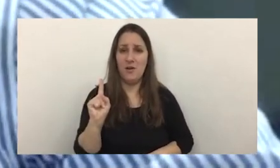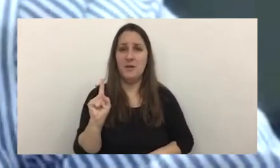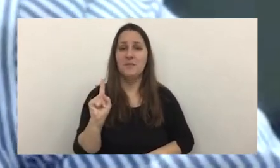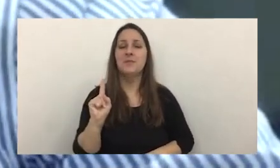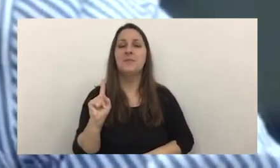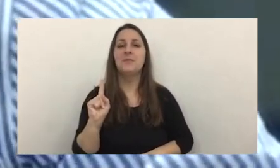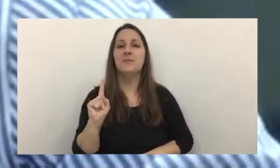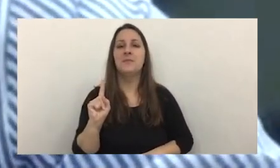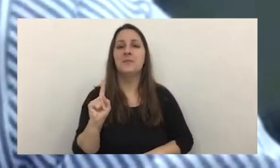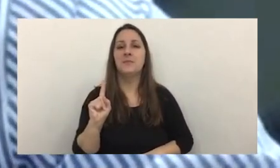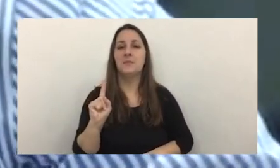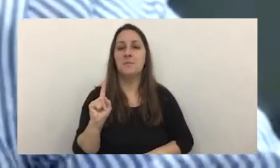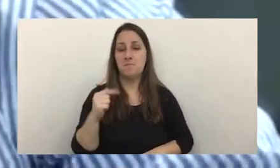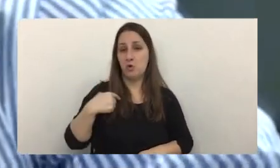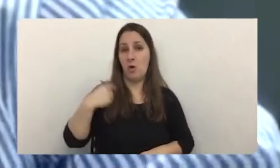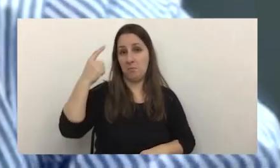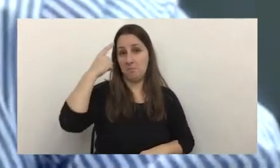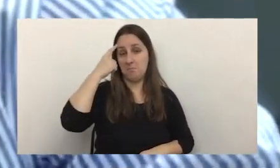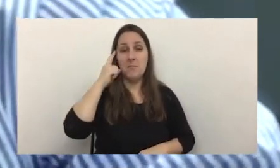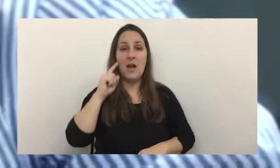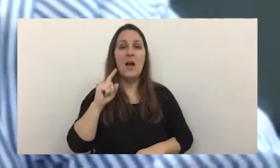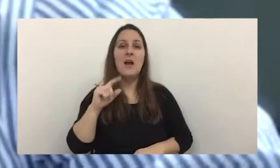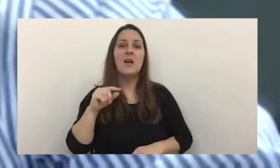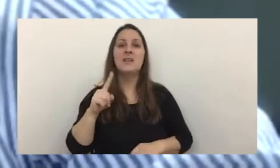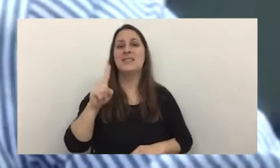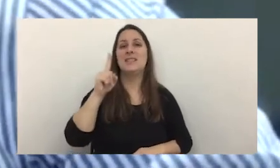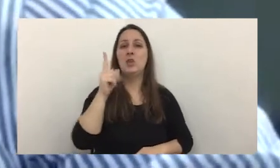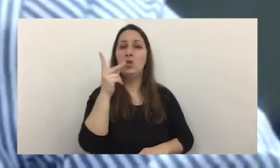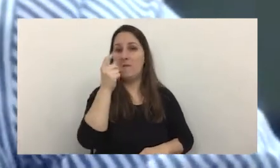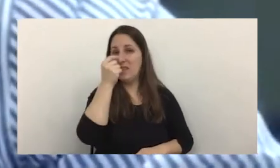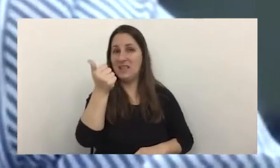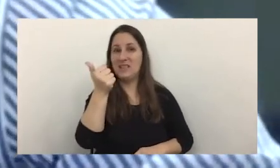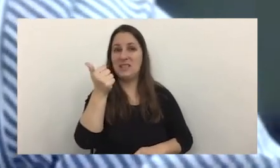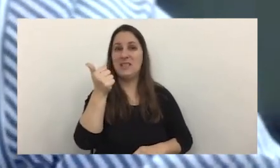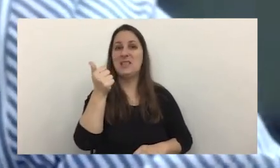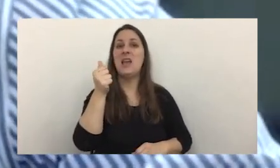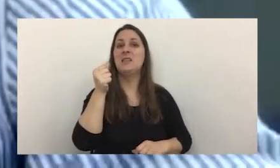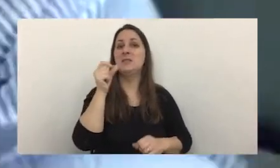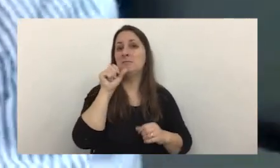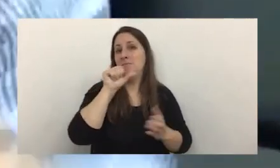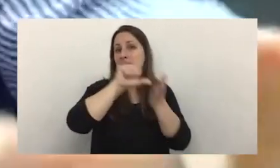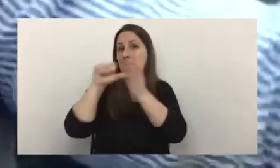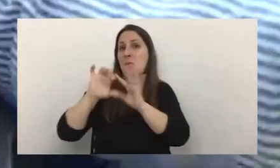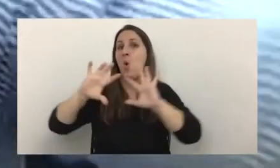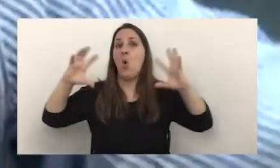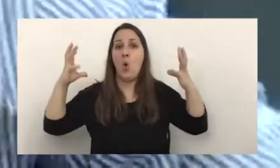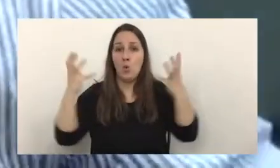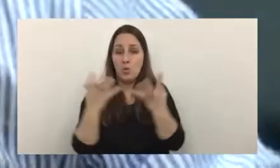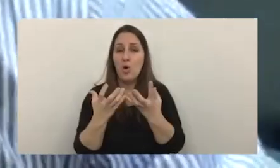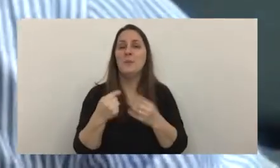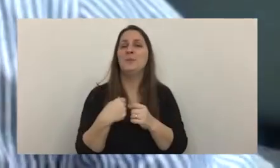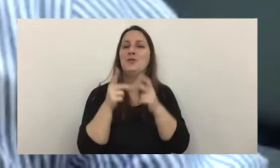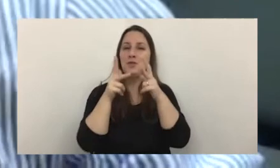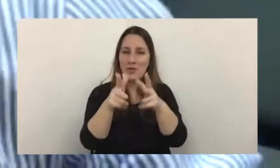acuerdo entre por lo menos en nuestro cálculo en las 126 jurisprudencias a nivel mundial porque esto que yo les